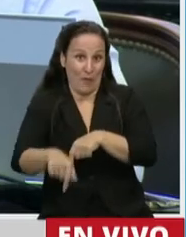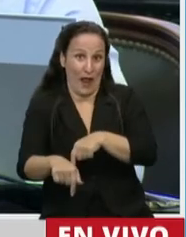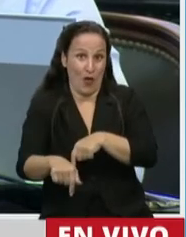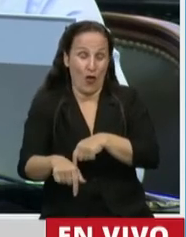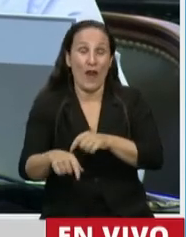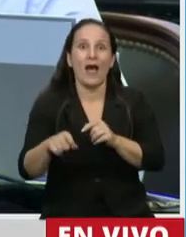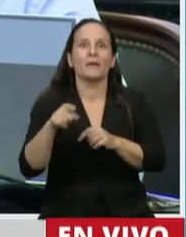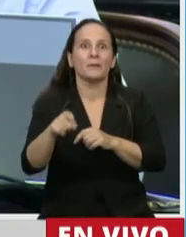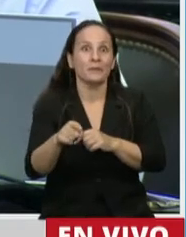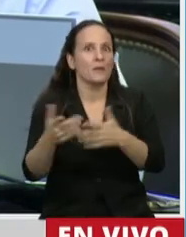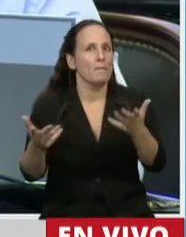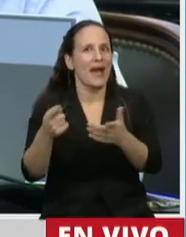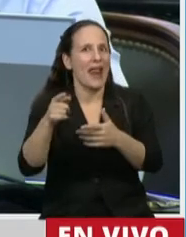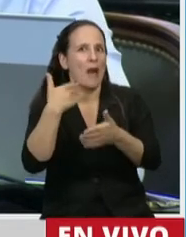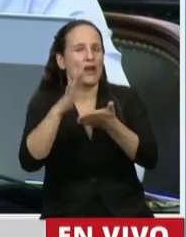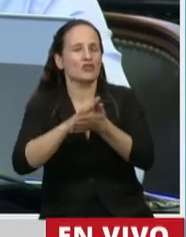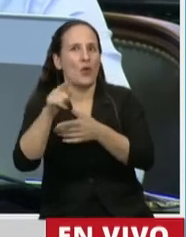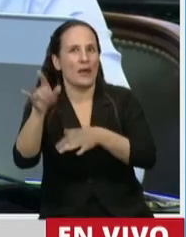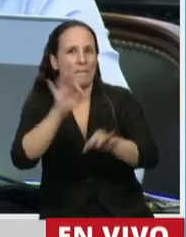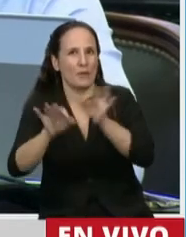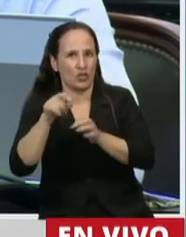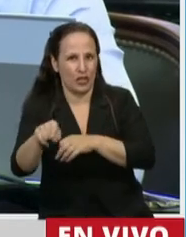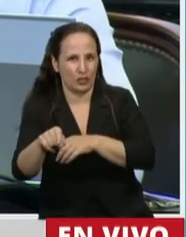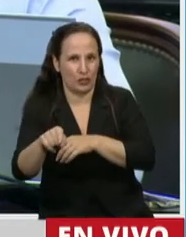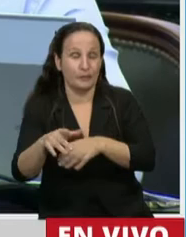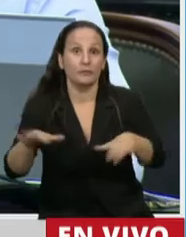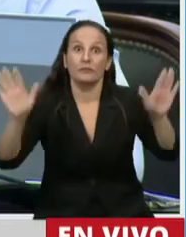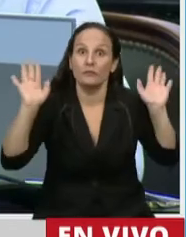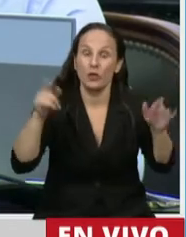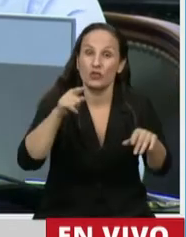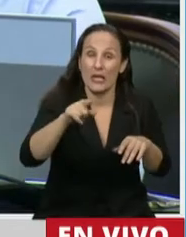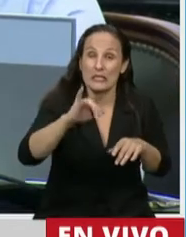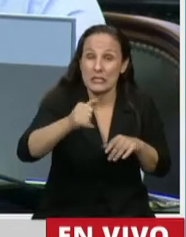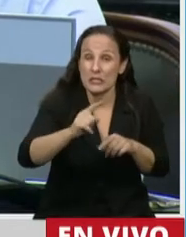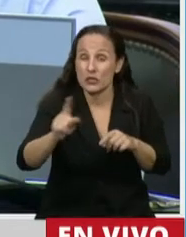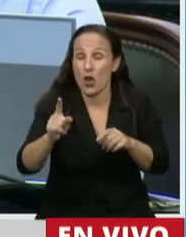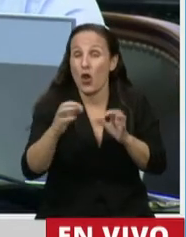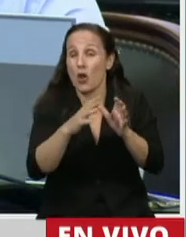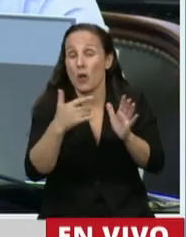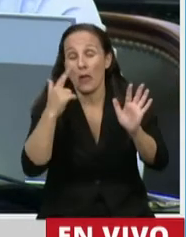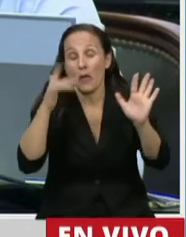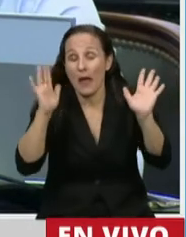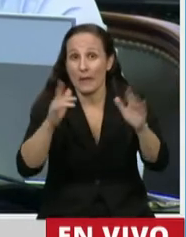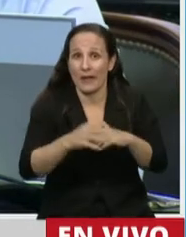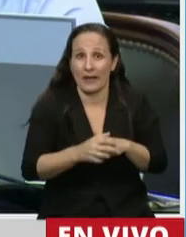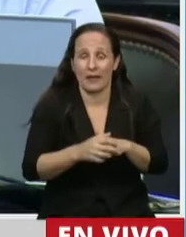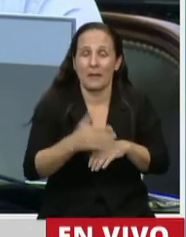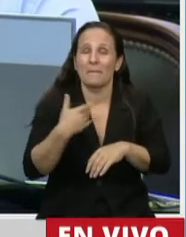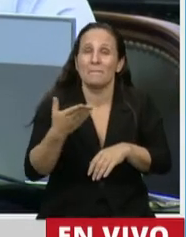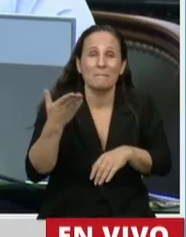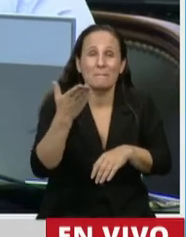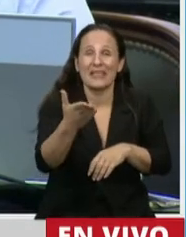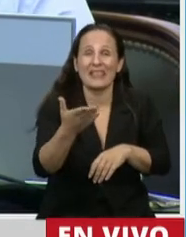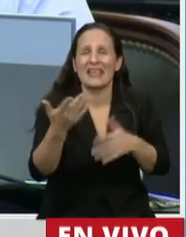para tratar este proyecto y vamos a, si es que no llegamos, a lograr tratarlo de vuelta. Pero sobre todo pedirles,